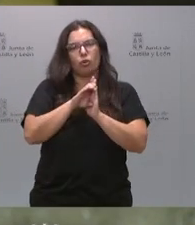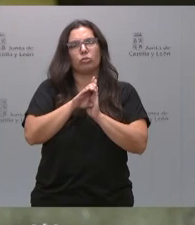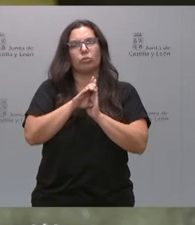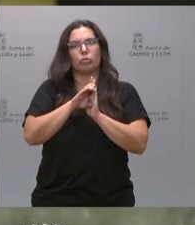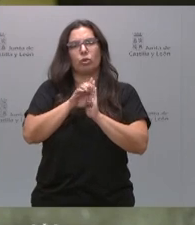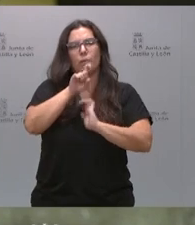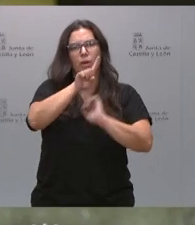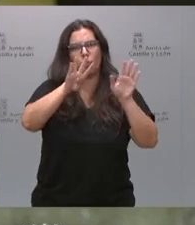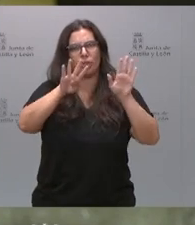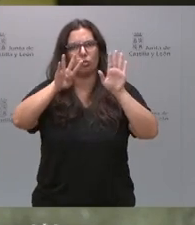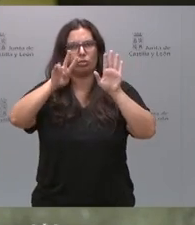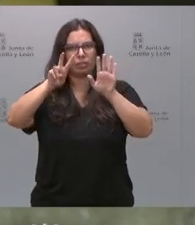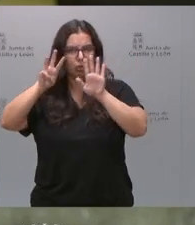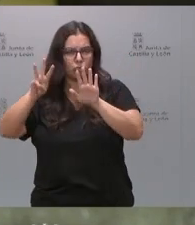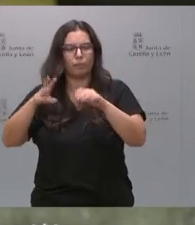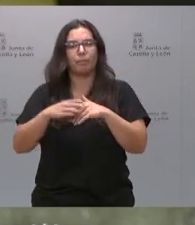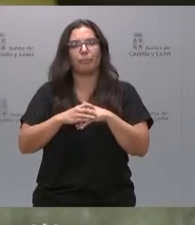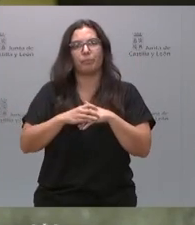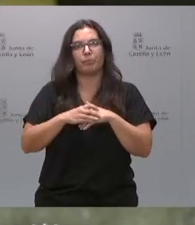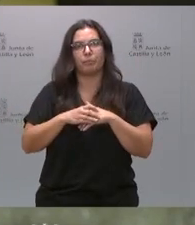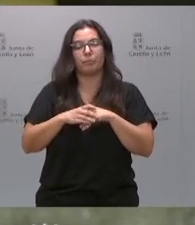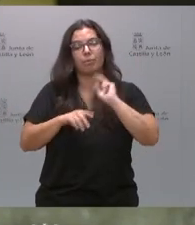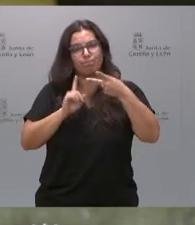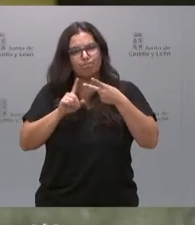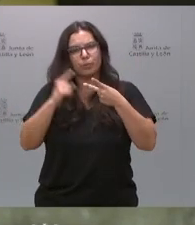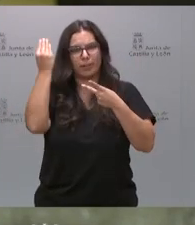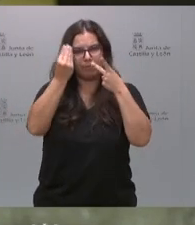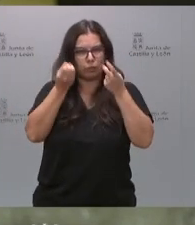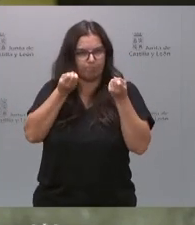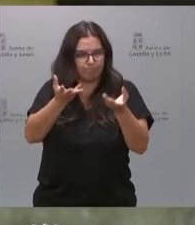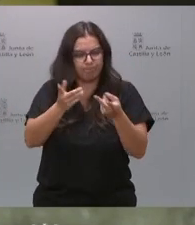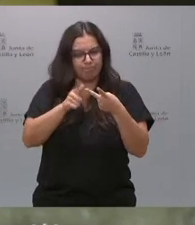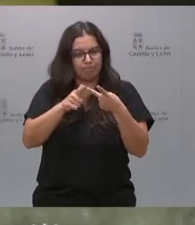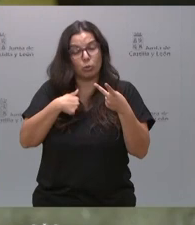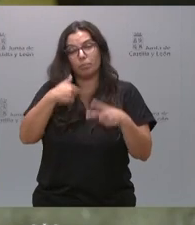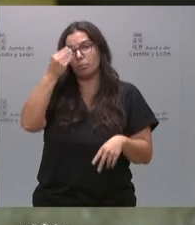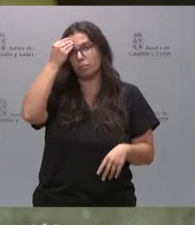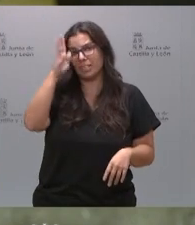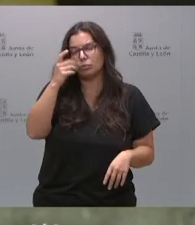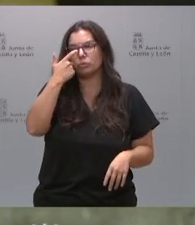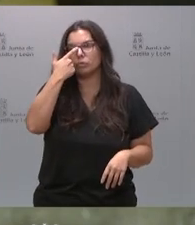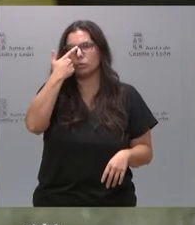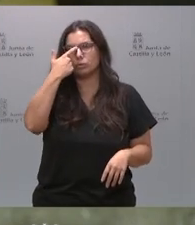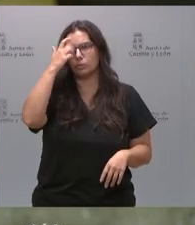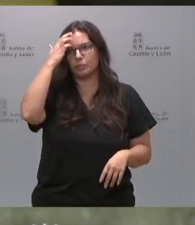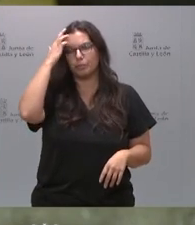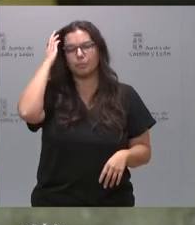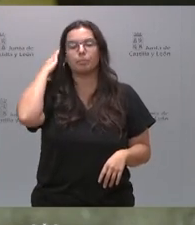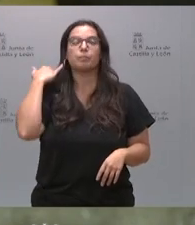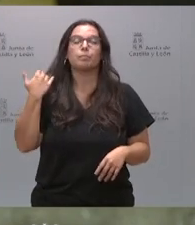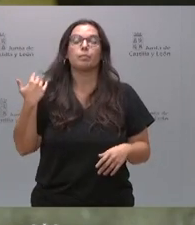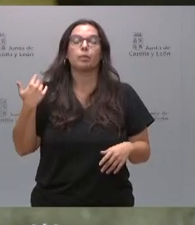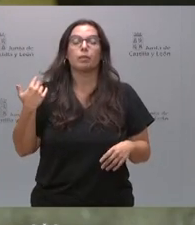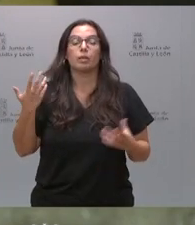Constitución de 1978. Segunda reflexión. Creo que el que los dos